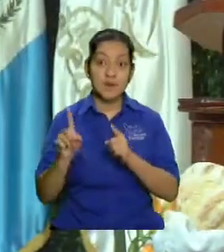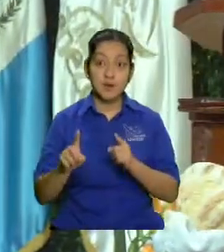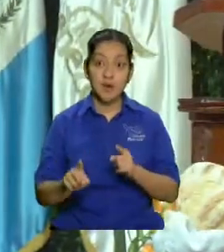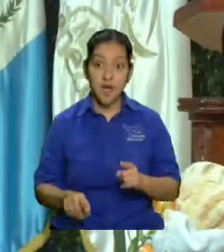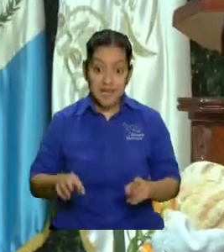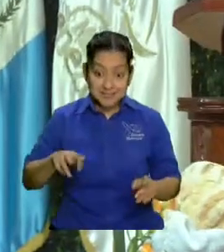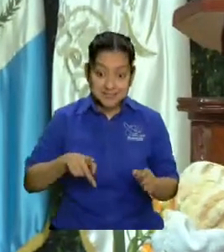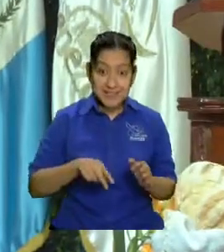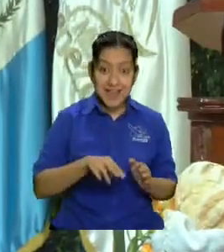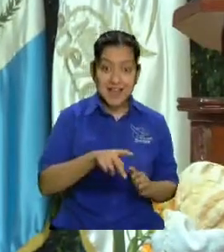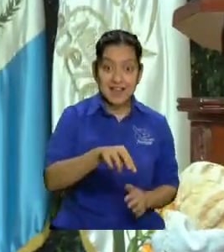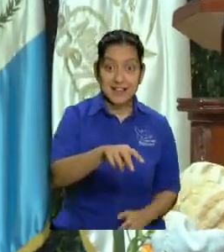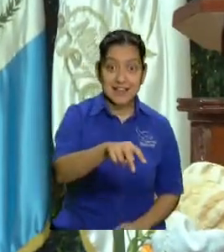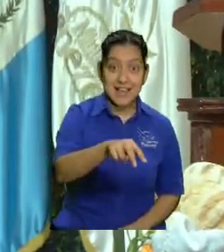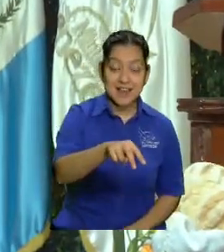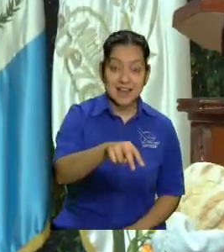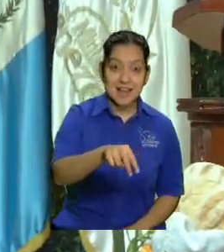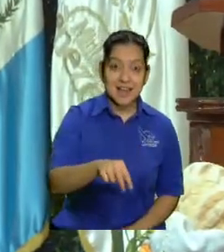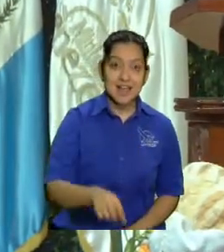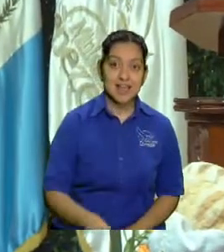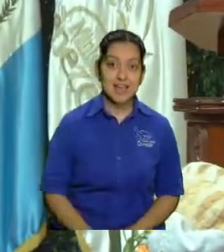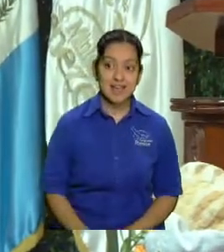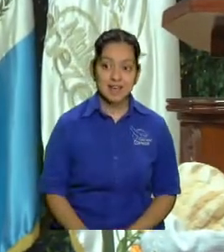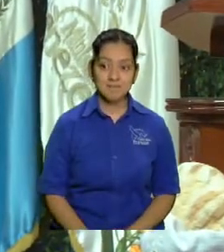trabajadoras de cantinas de bares